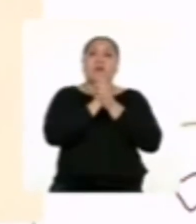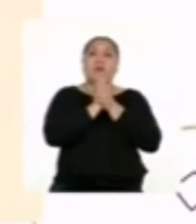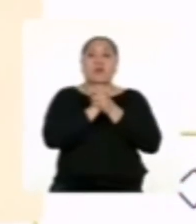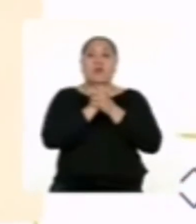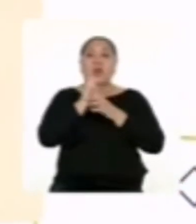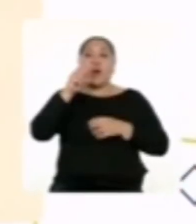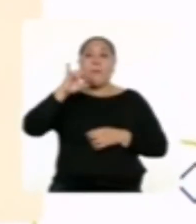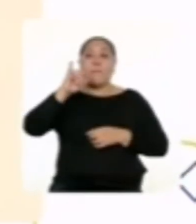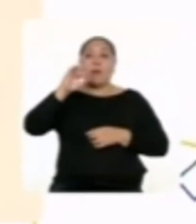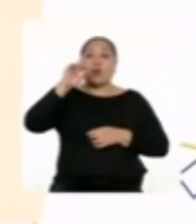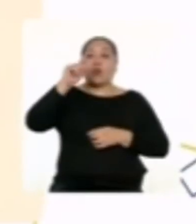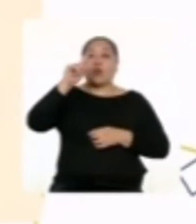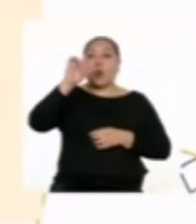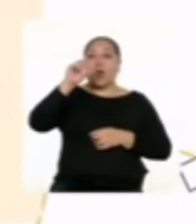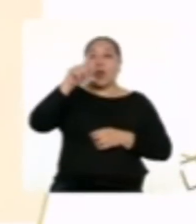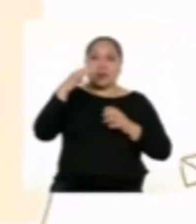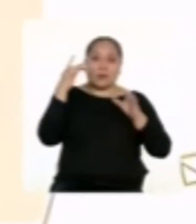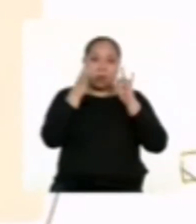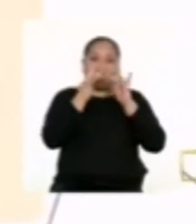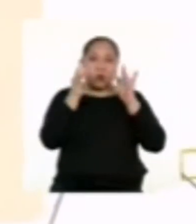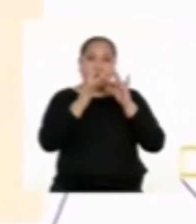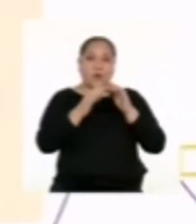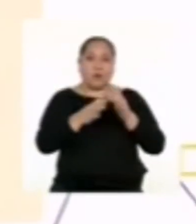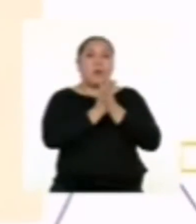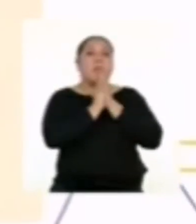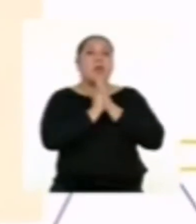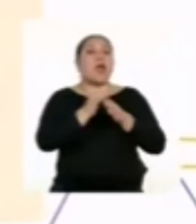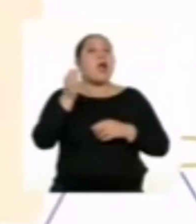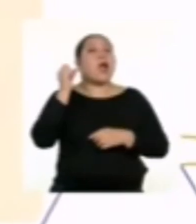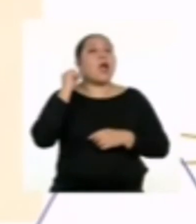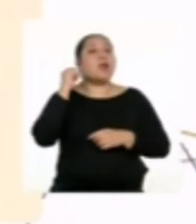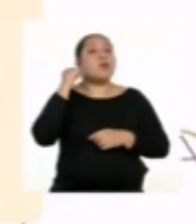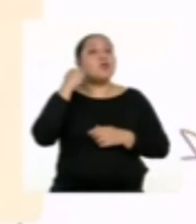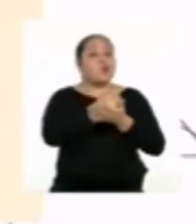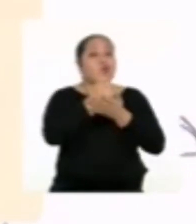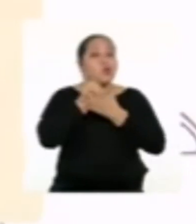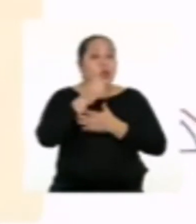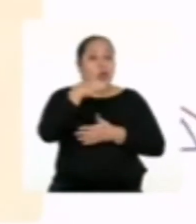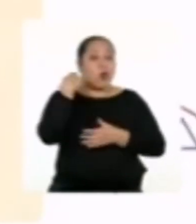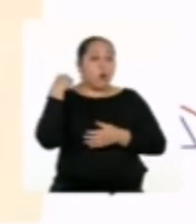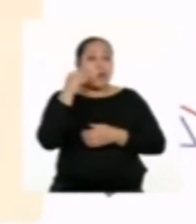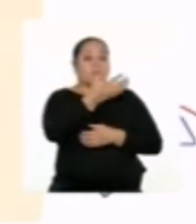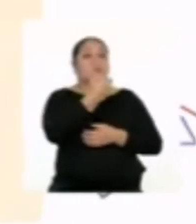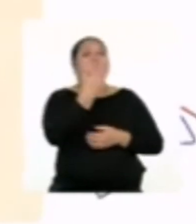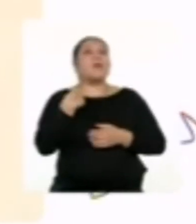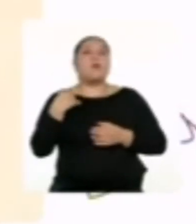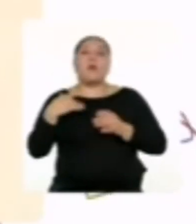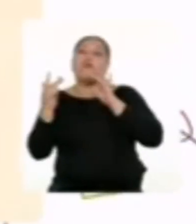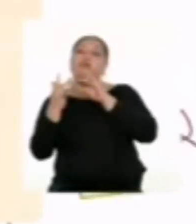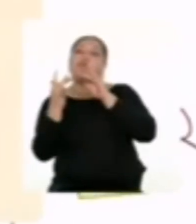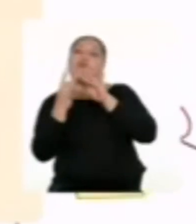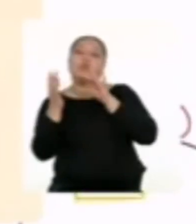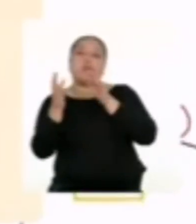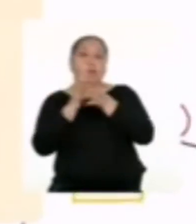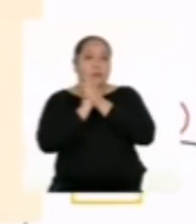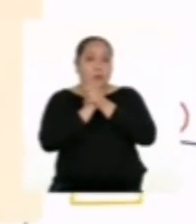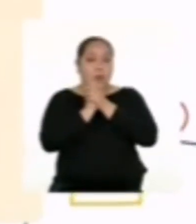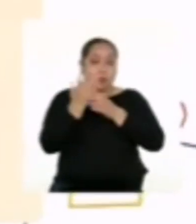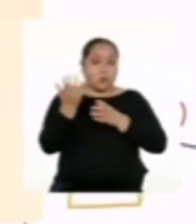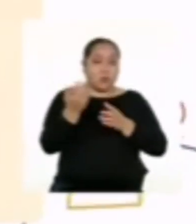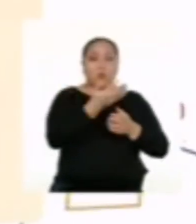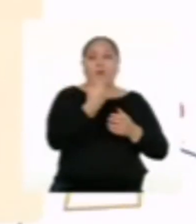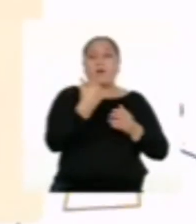virtuales. Pídele ayuda a su adolescente para encontrar maneras creativas para mantenerse en contacto con amigos